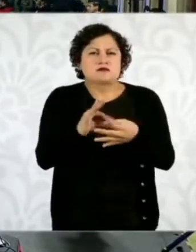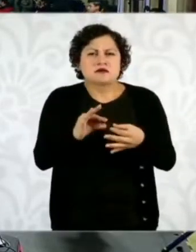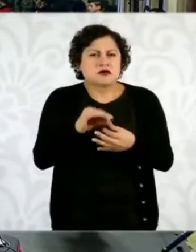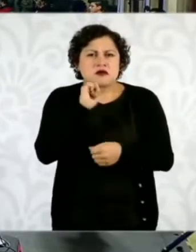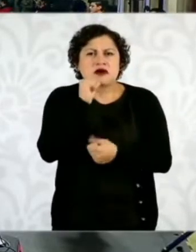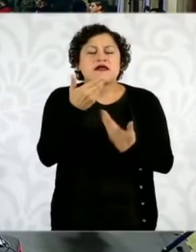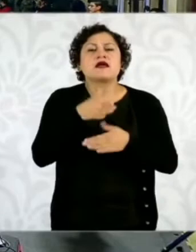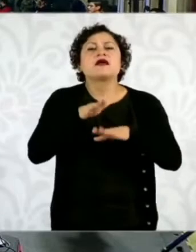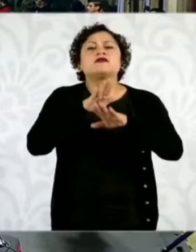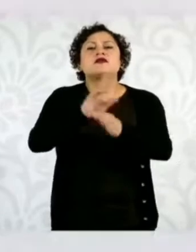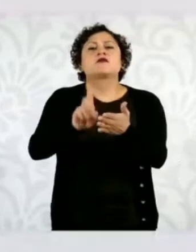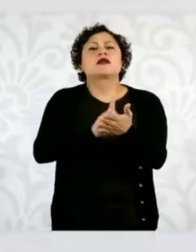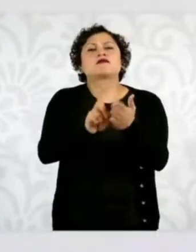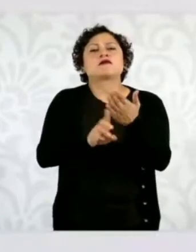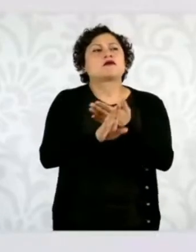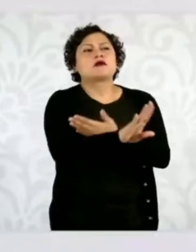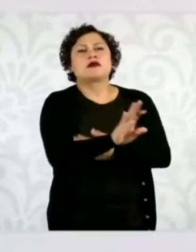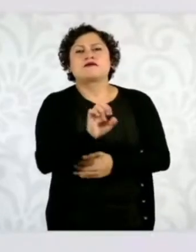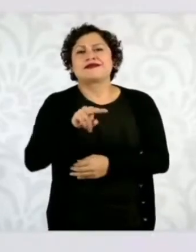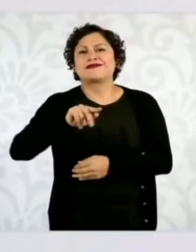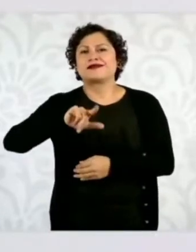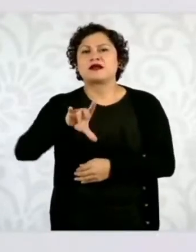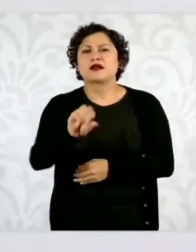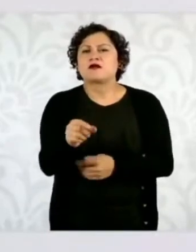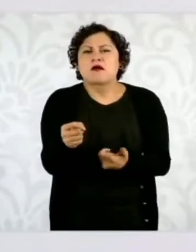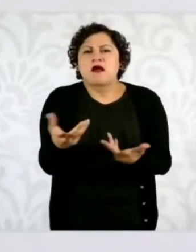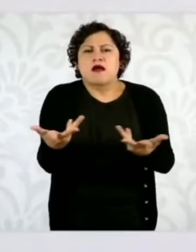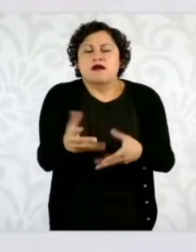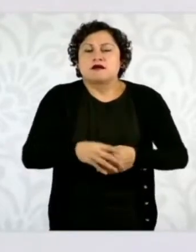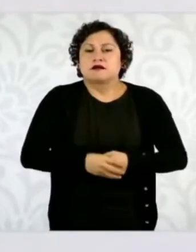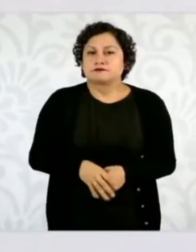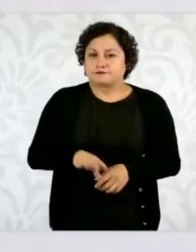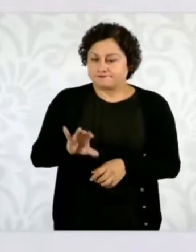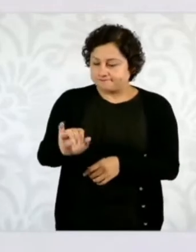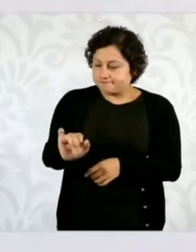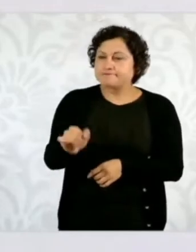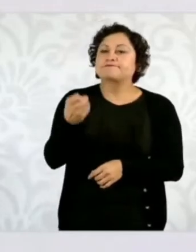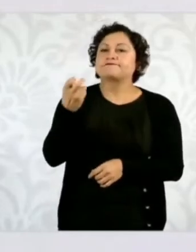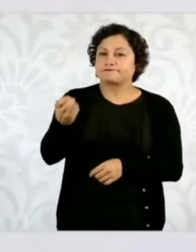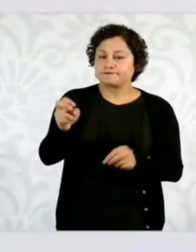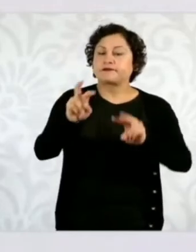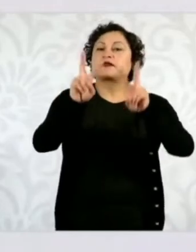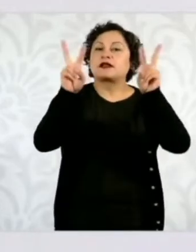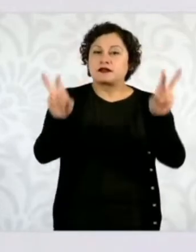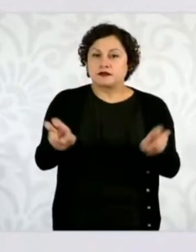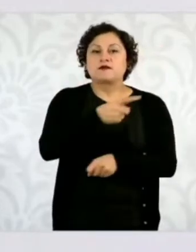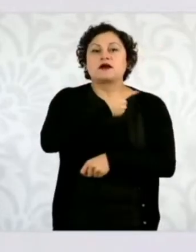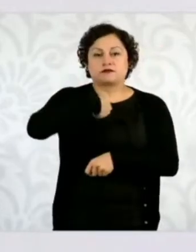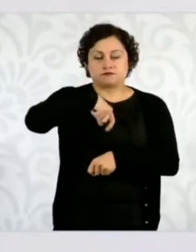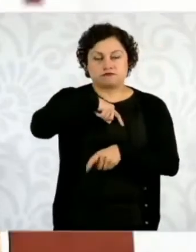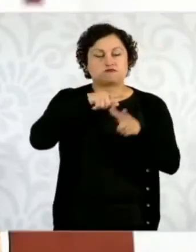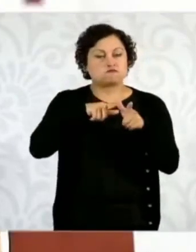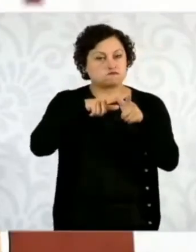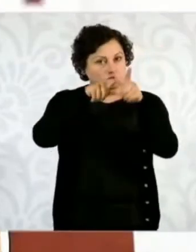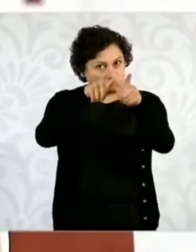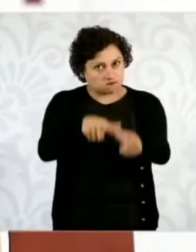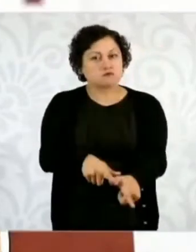hacer en ese Ah, está el tema del fentanilo, vamos a seguir trabajando en la